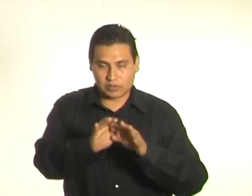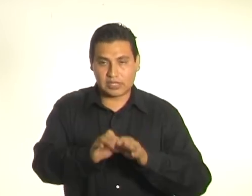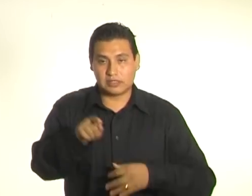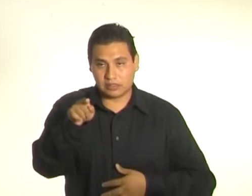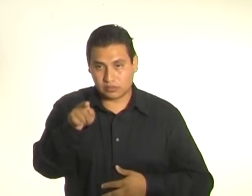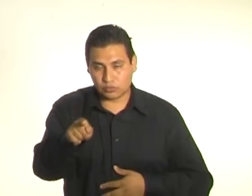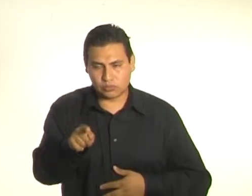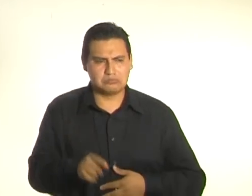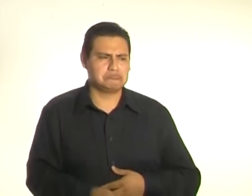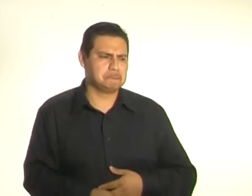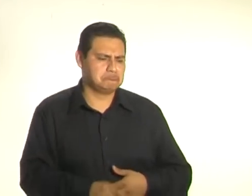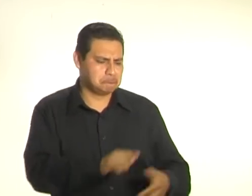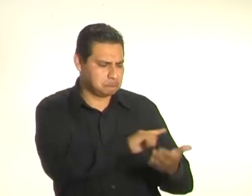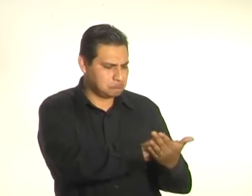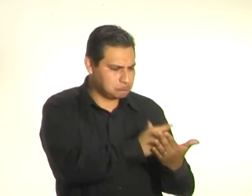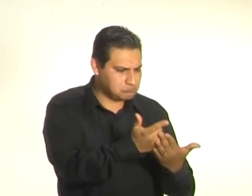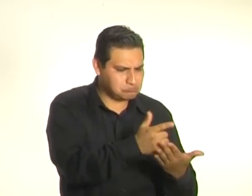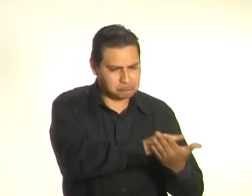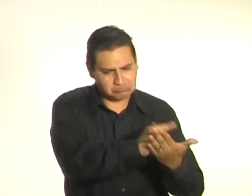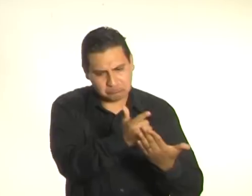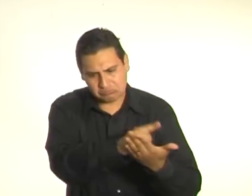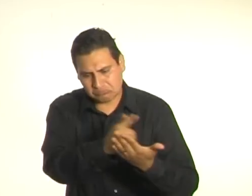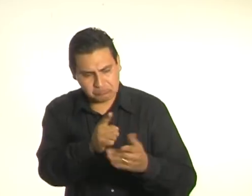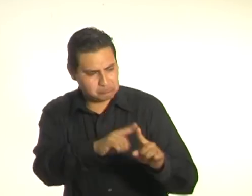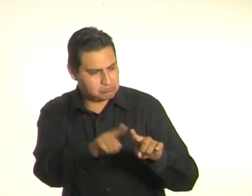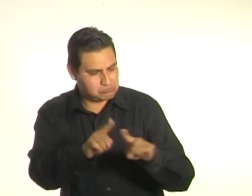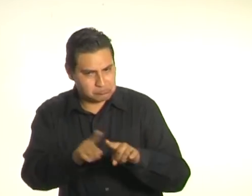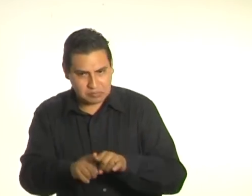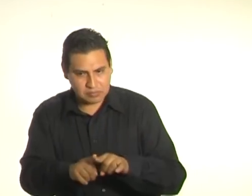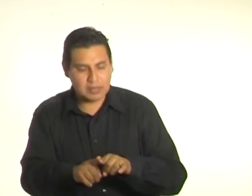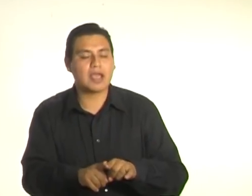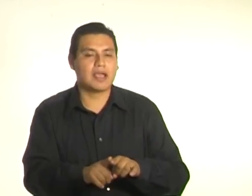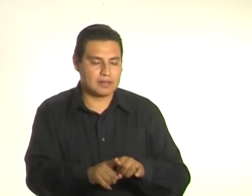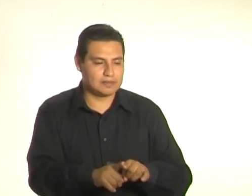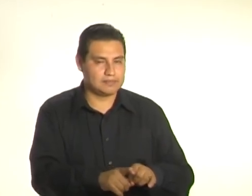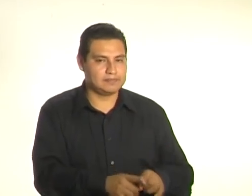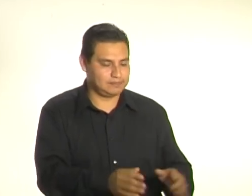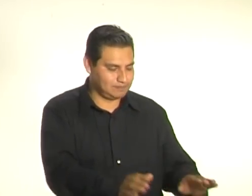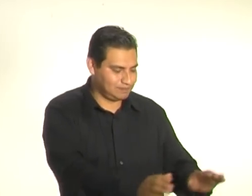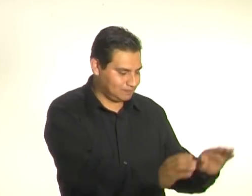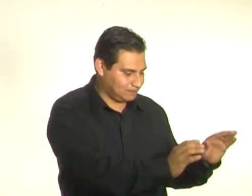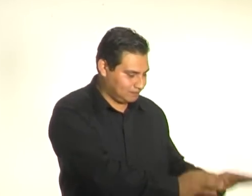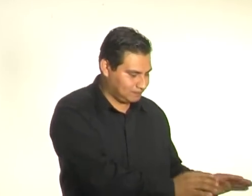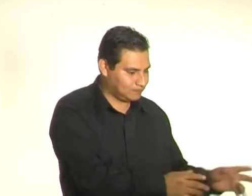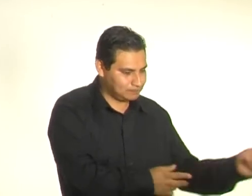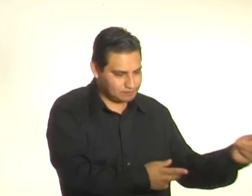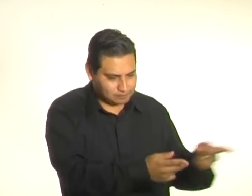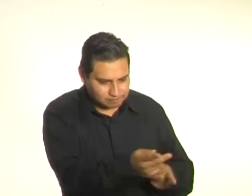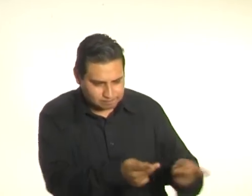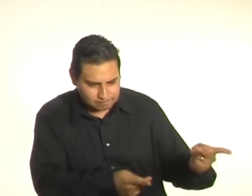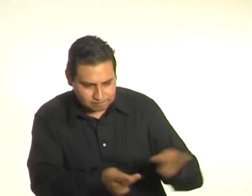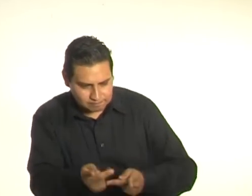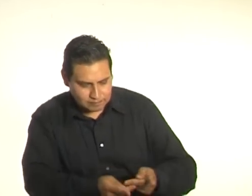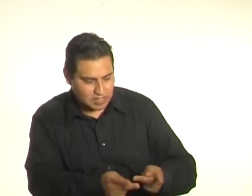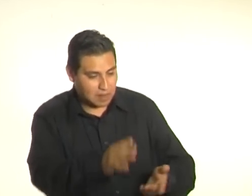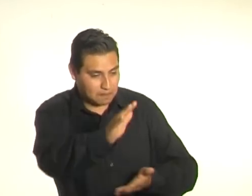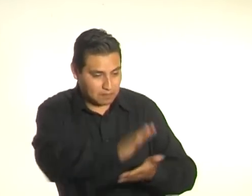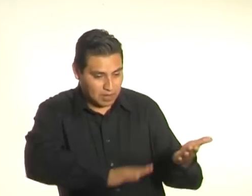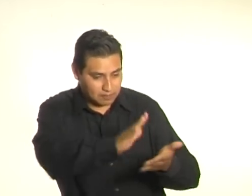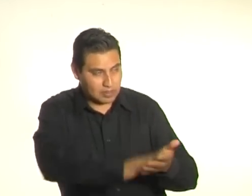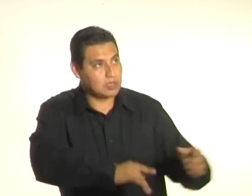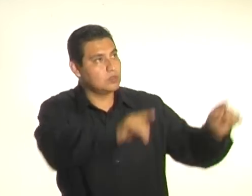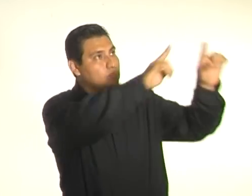los que revisamos para extraer la información. Entonces hay que prepararlos bien. Una lámina atractiva, nuestras